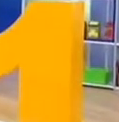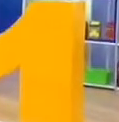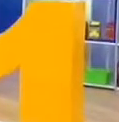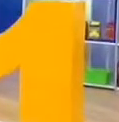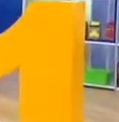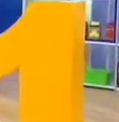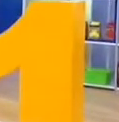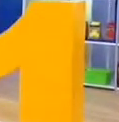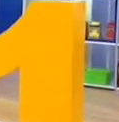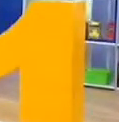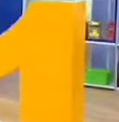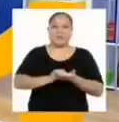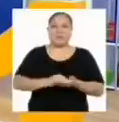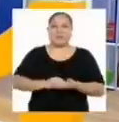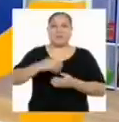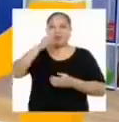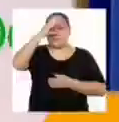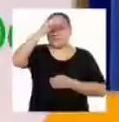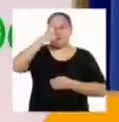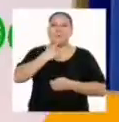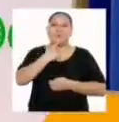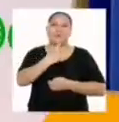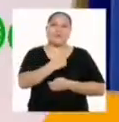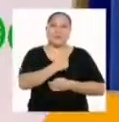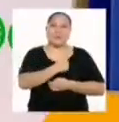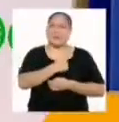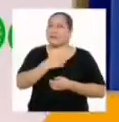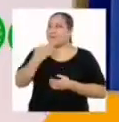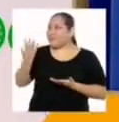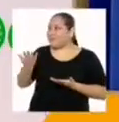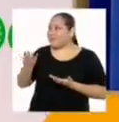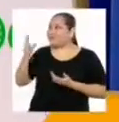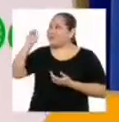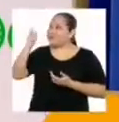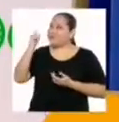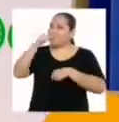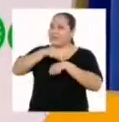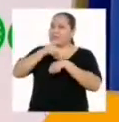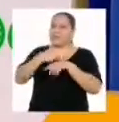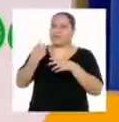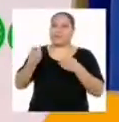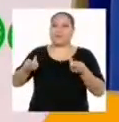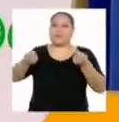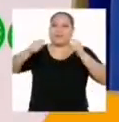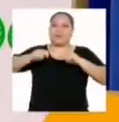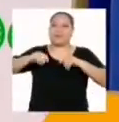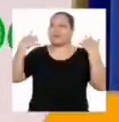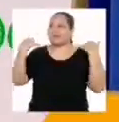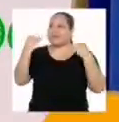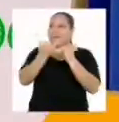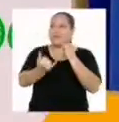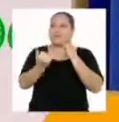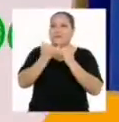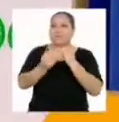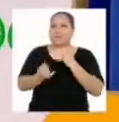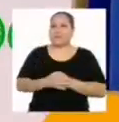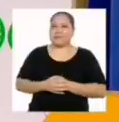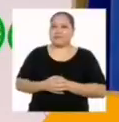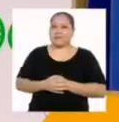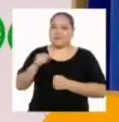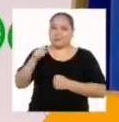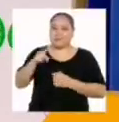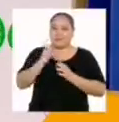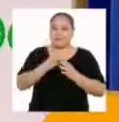¡Bienvenidos de vuelta, chicas y chicos de primero de secundario! Bueno, profesor, El tiempo de pausa terminó. Estábamos hablando de lo